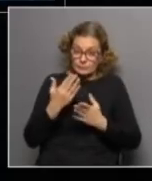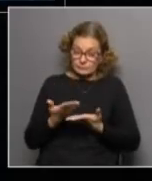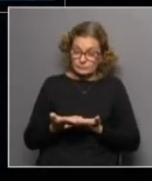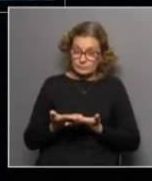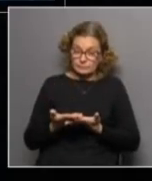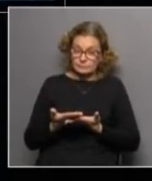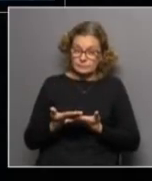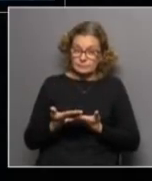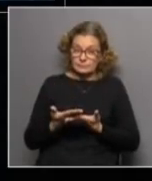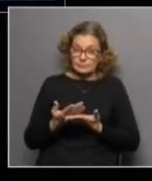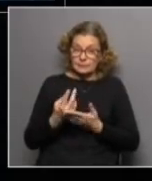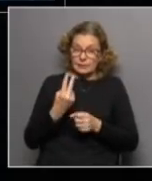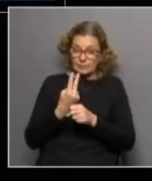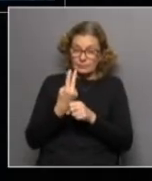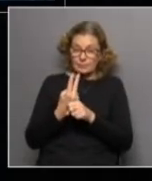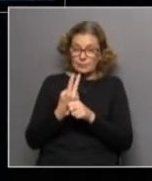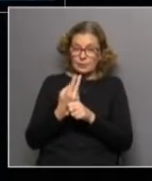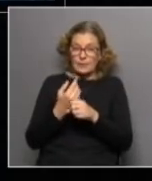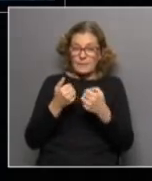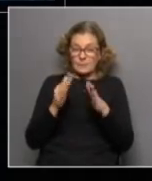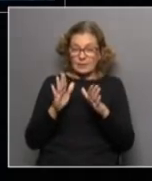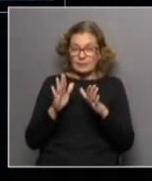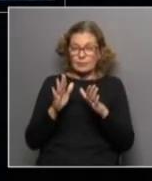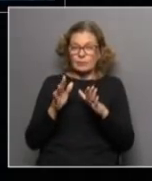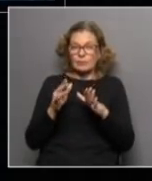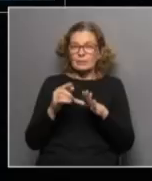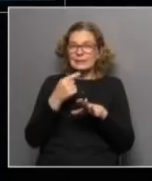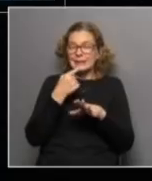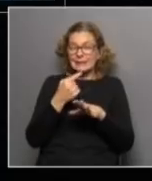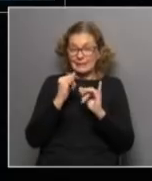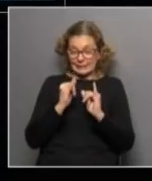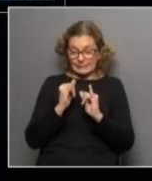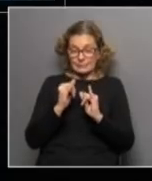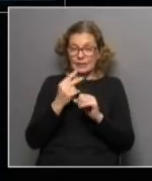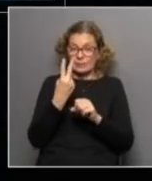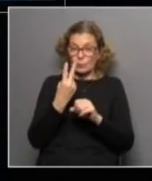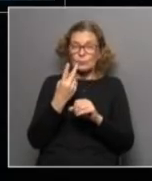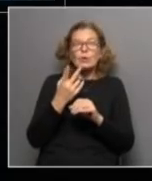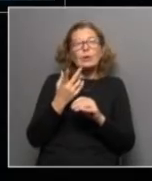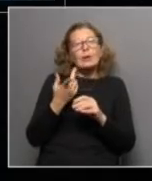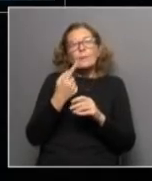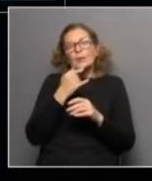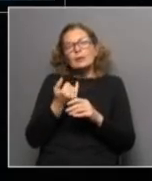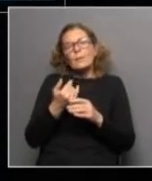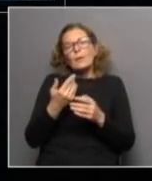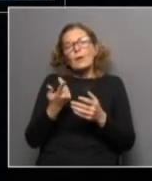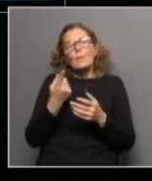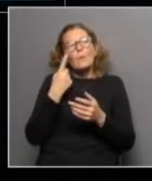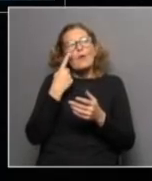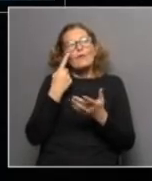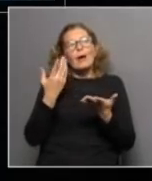empiezo por esta segunda parte que había quedado como colgada, que sí, probablemente la pobreza